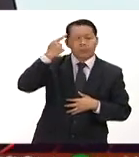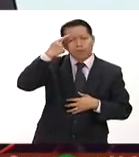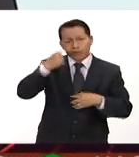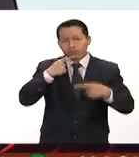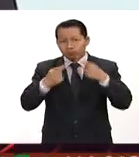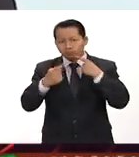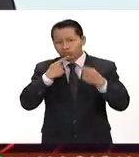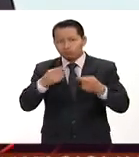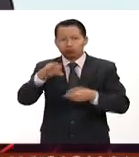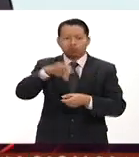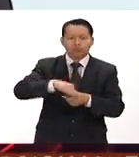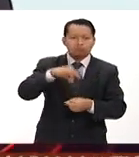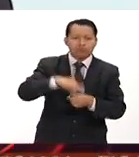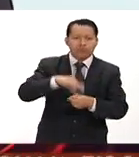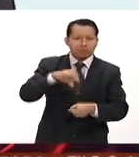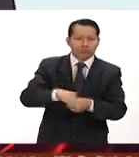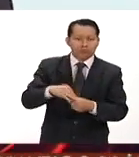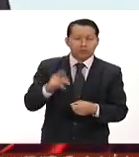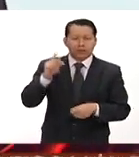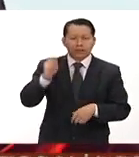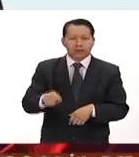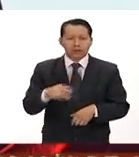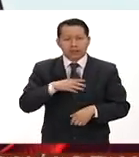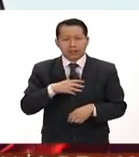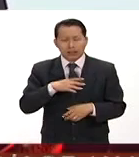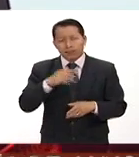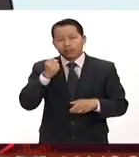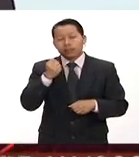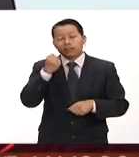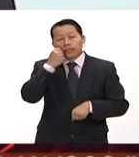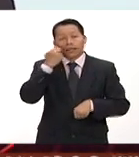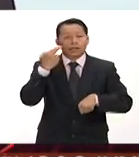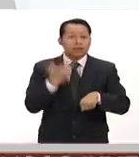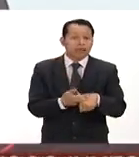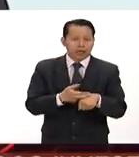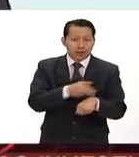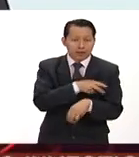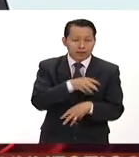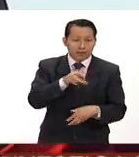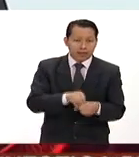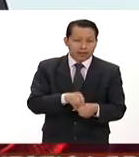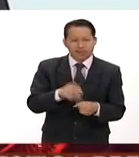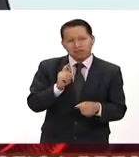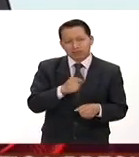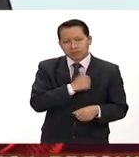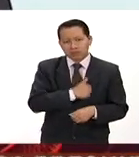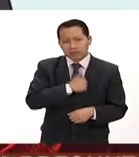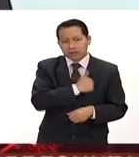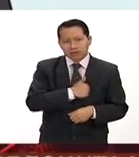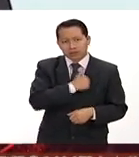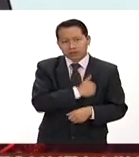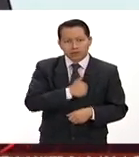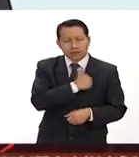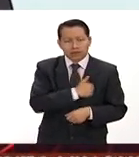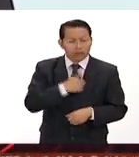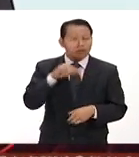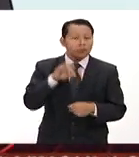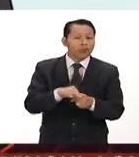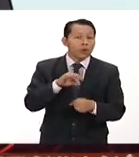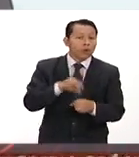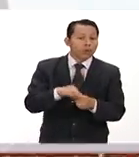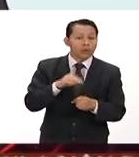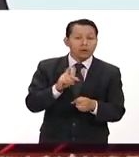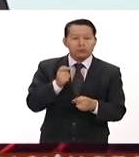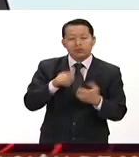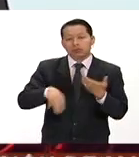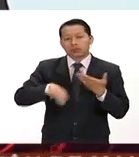votar a su nuevo secretario general o a su nueva secretaria general desgraciadamente el resultado de la votación ha sido